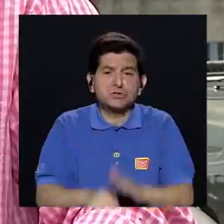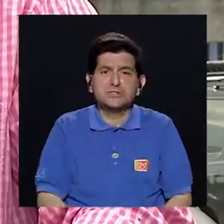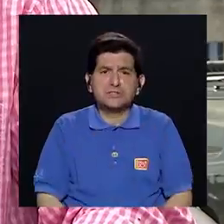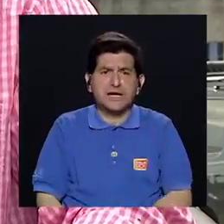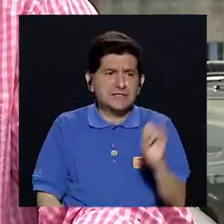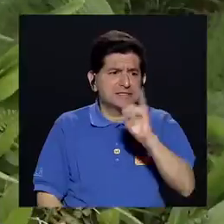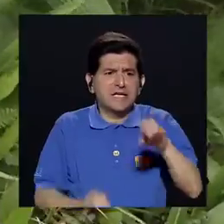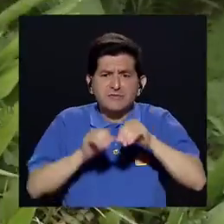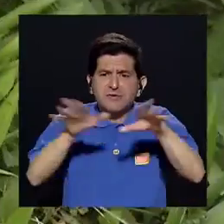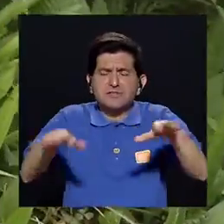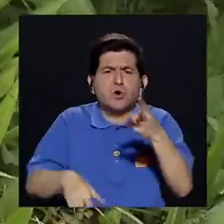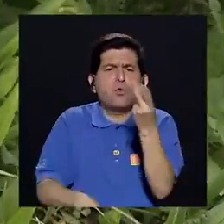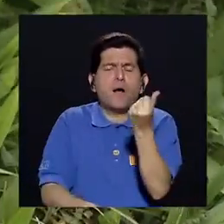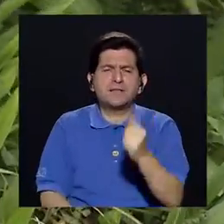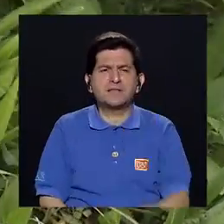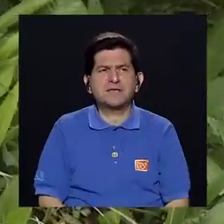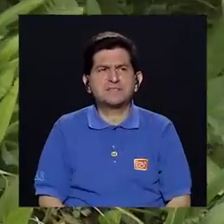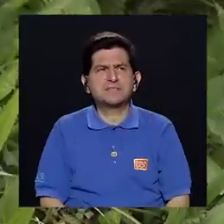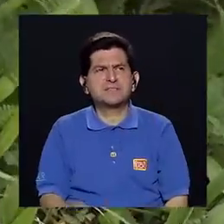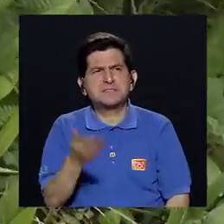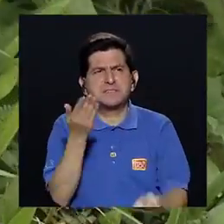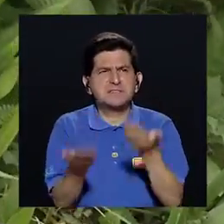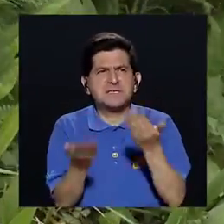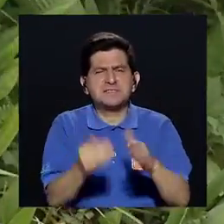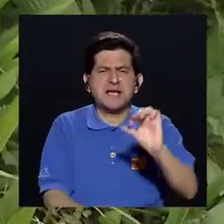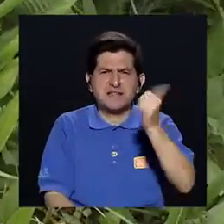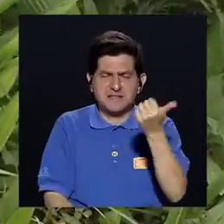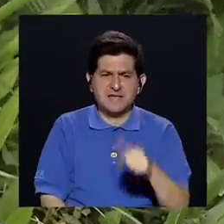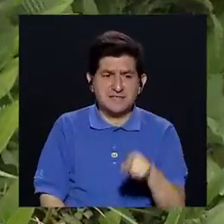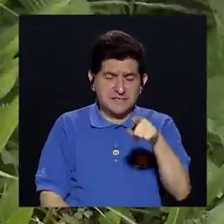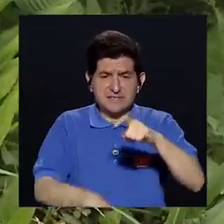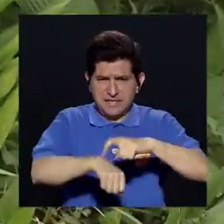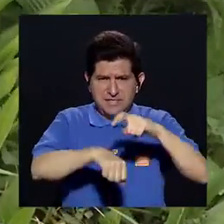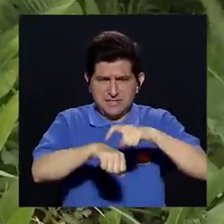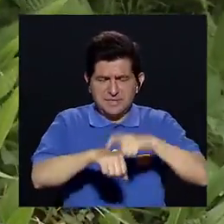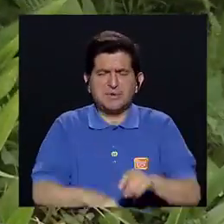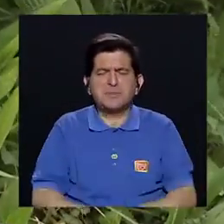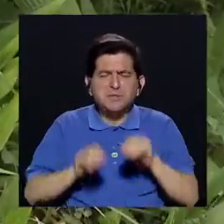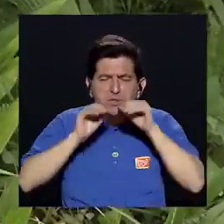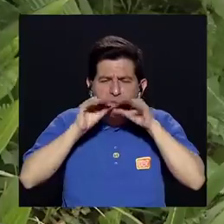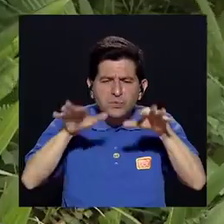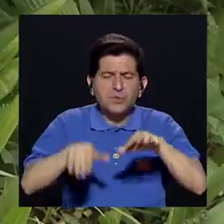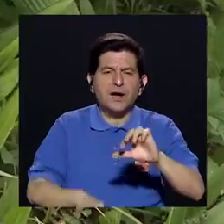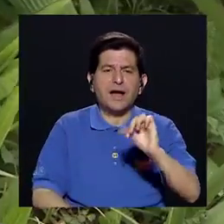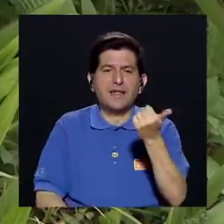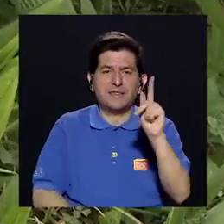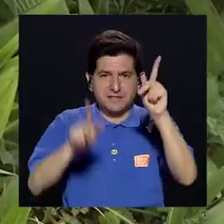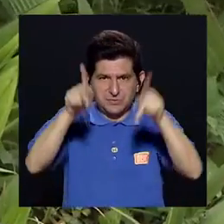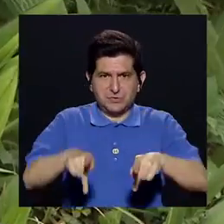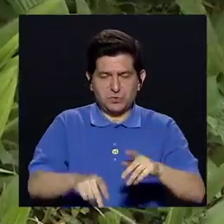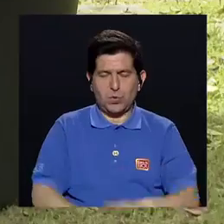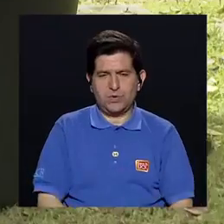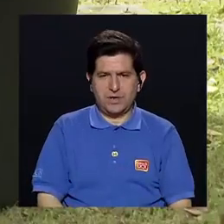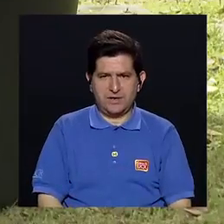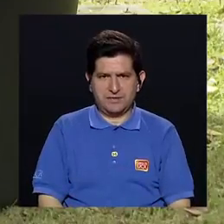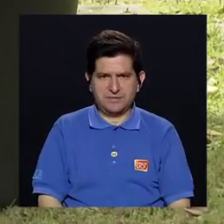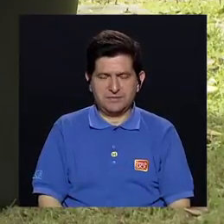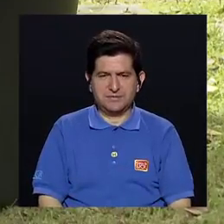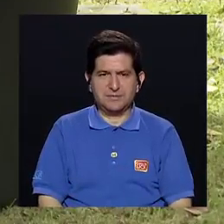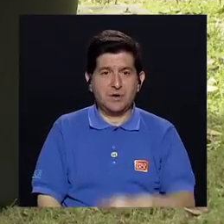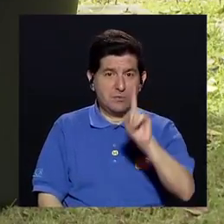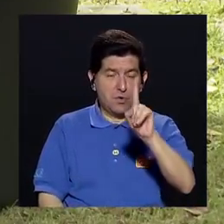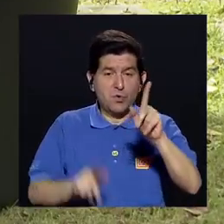infectar? A unas 10 personas Si es basilífero, o sea, si está botando A unas 10 personas más Por cada